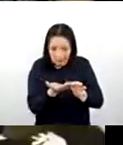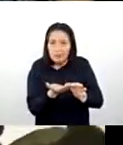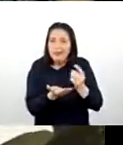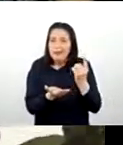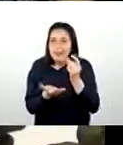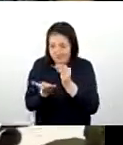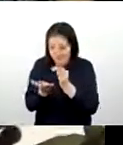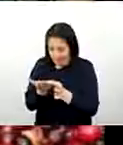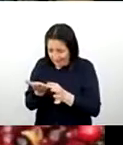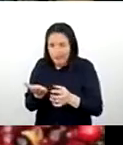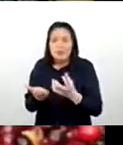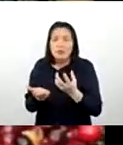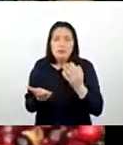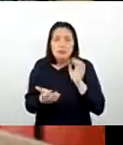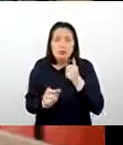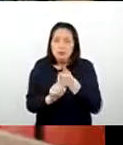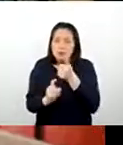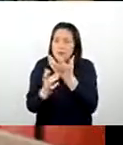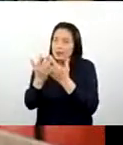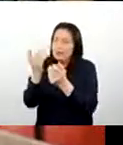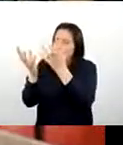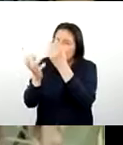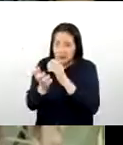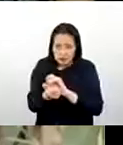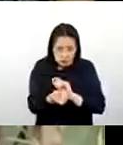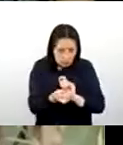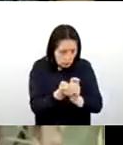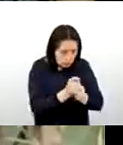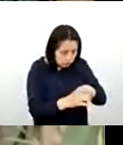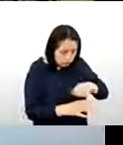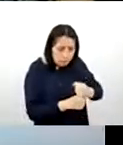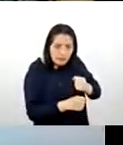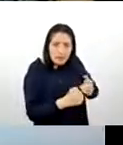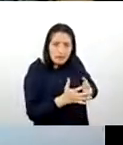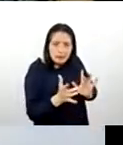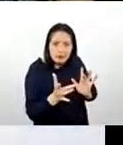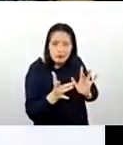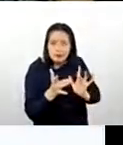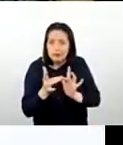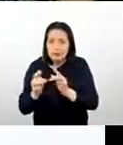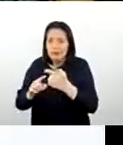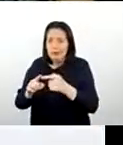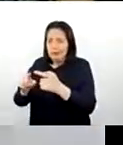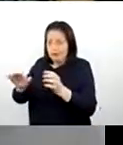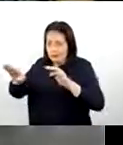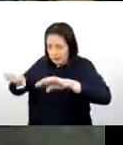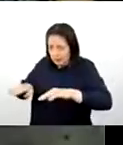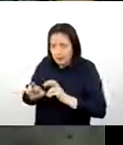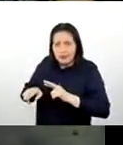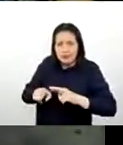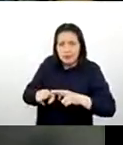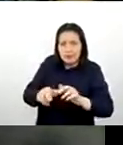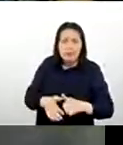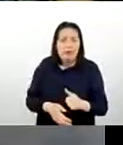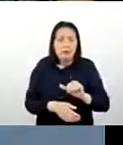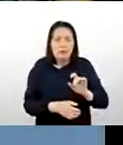cosechado a mano y transformado por ellos nos conecta con los valles de los ríos Apurímac N